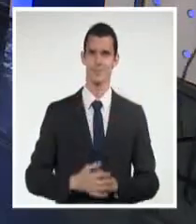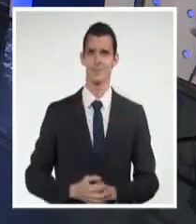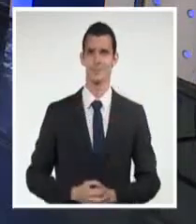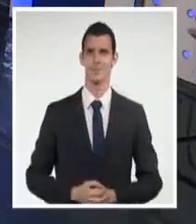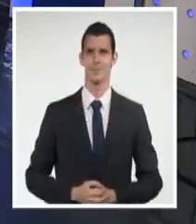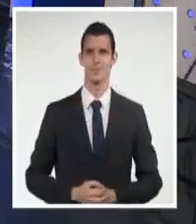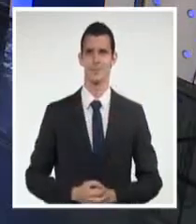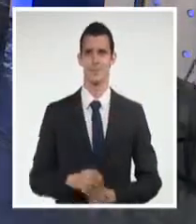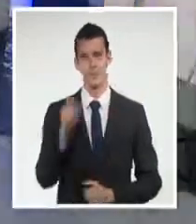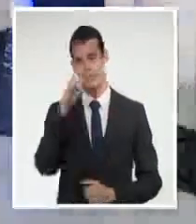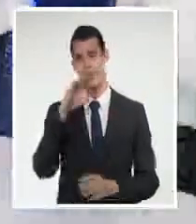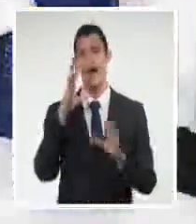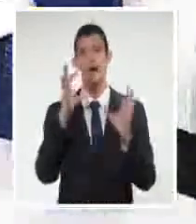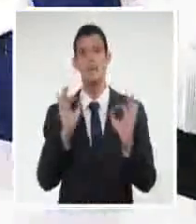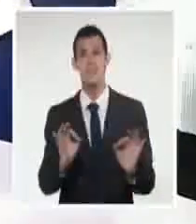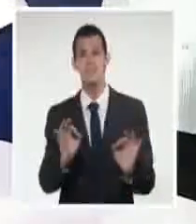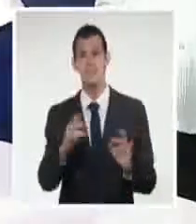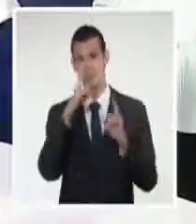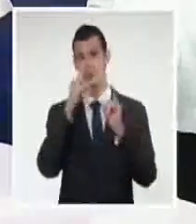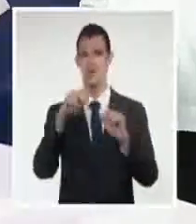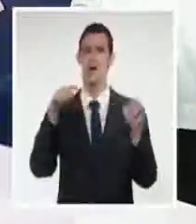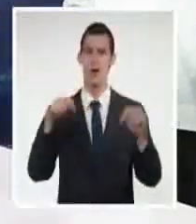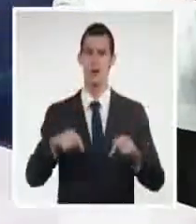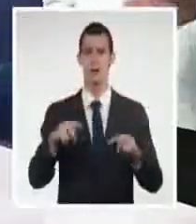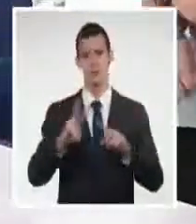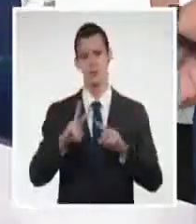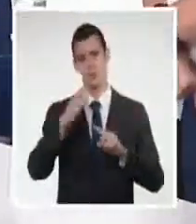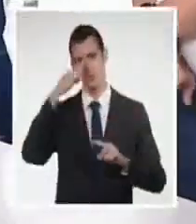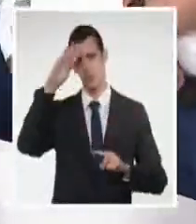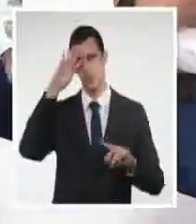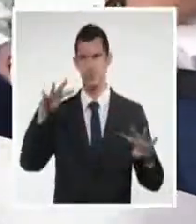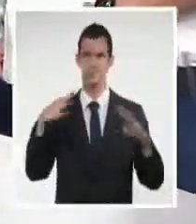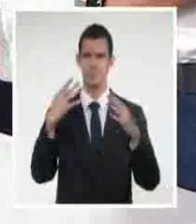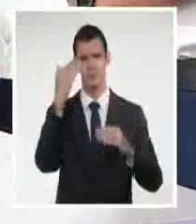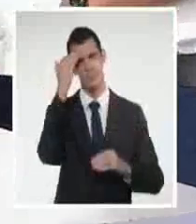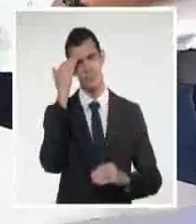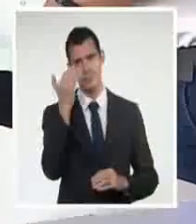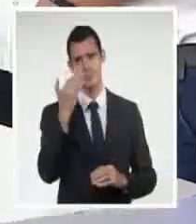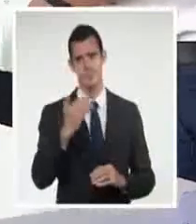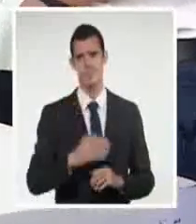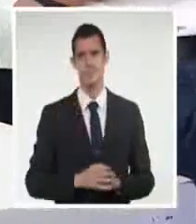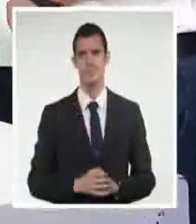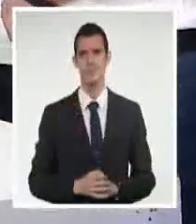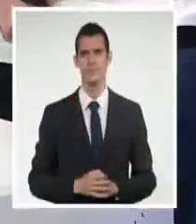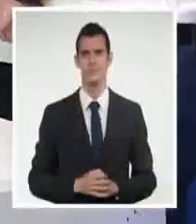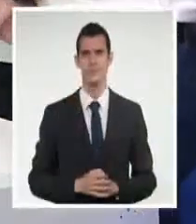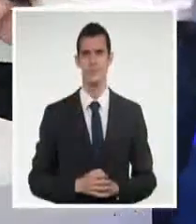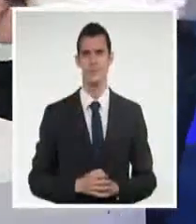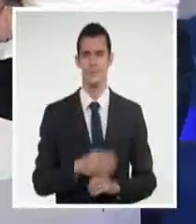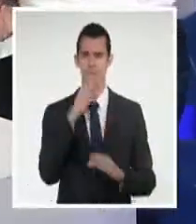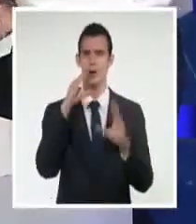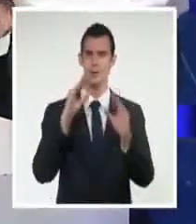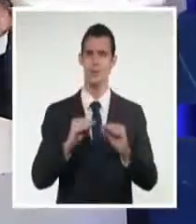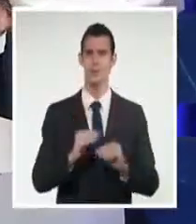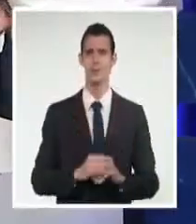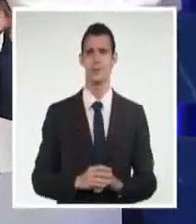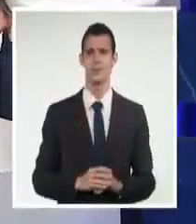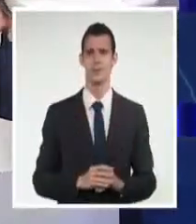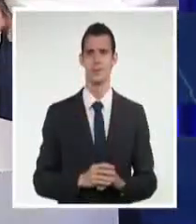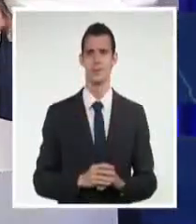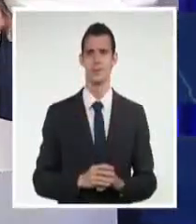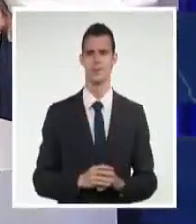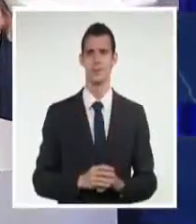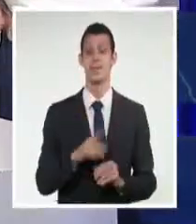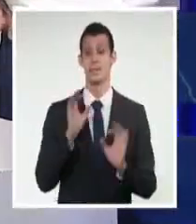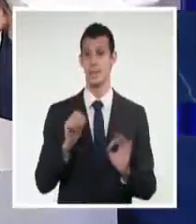Finaliza entonces así la emisión estelar por su atención. Muchas gracias. Pasen buenas noches. Y confiado estoy.